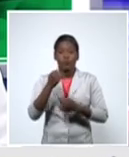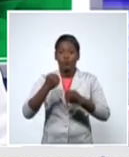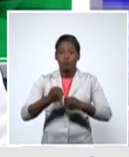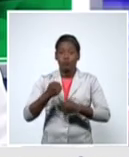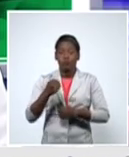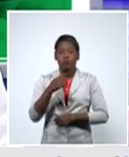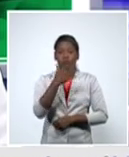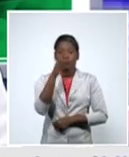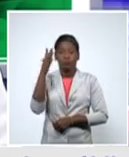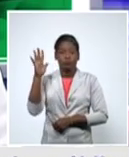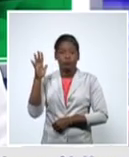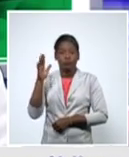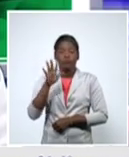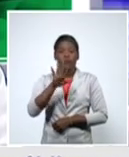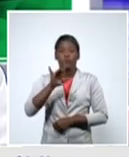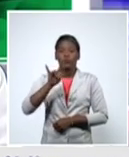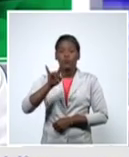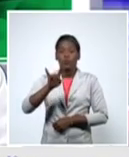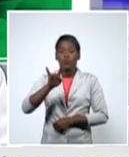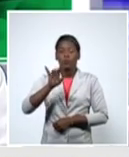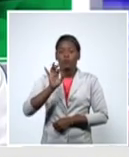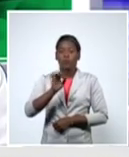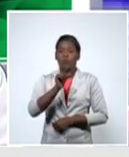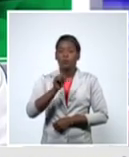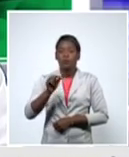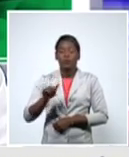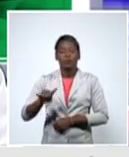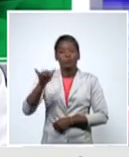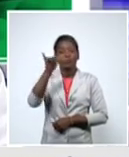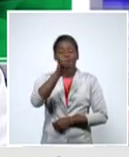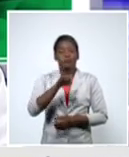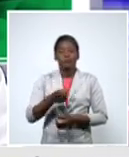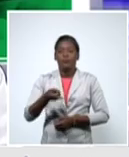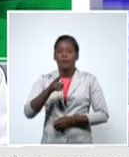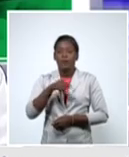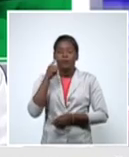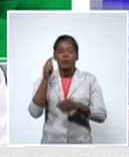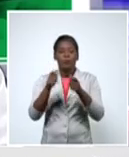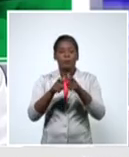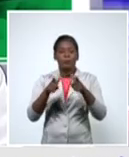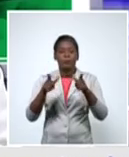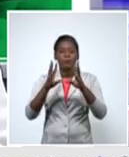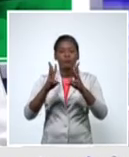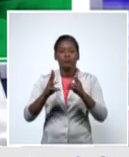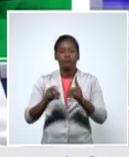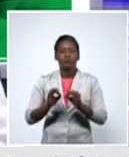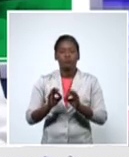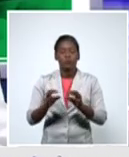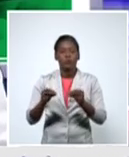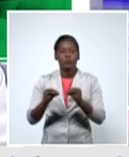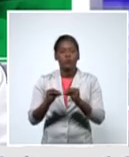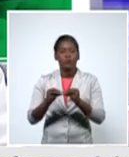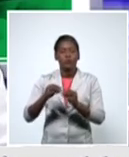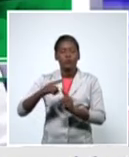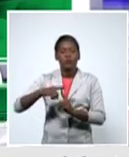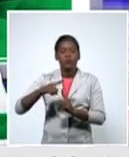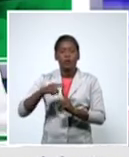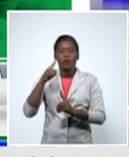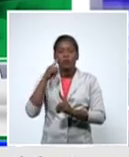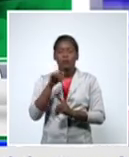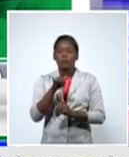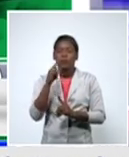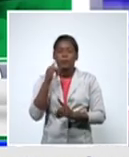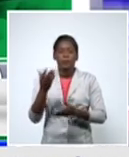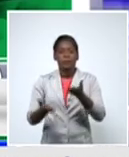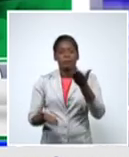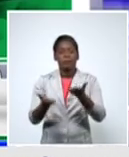países ayer una cifra de altas que permite un pequeño balance positivo